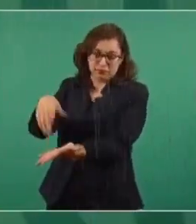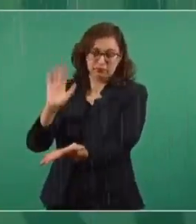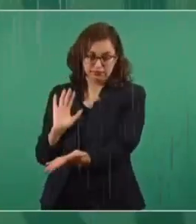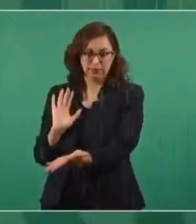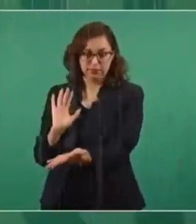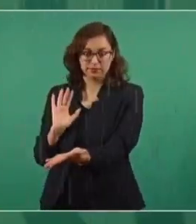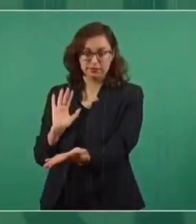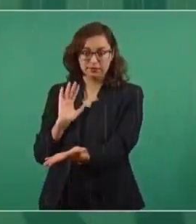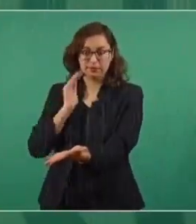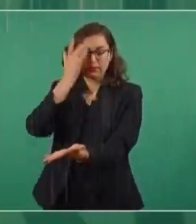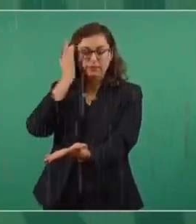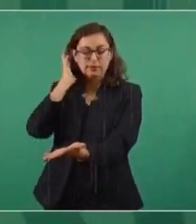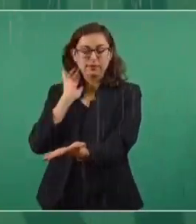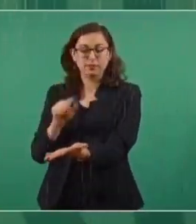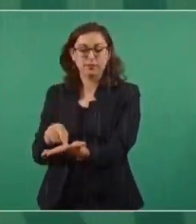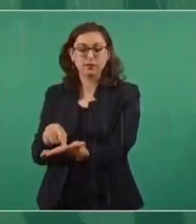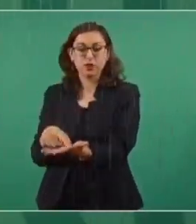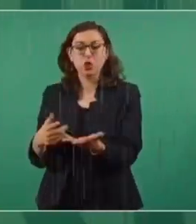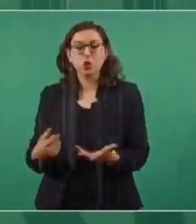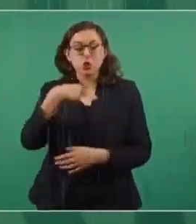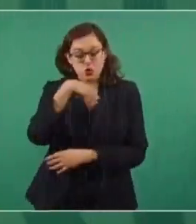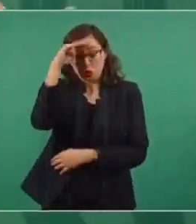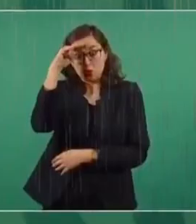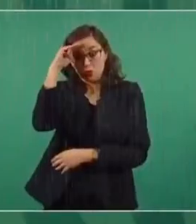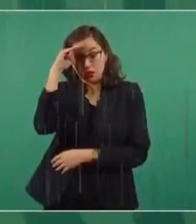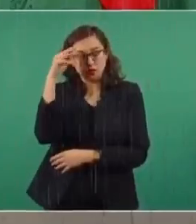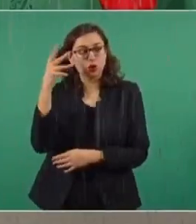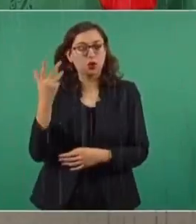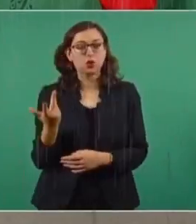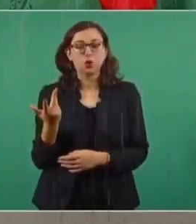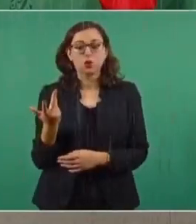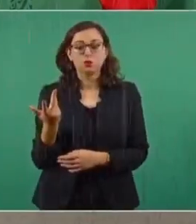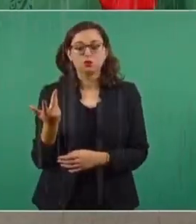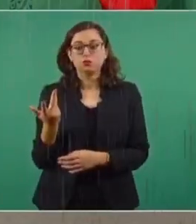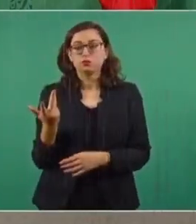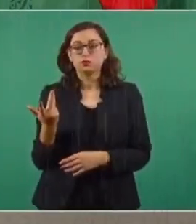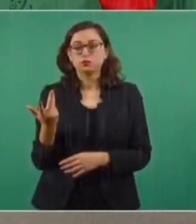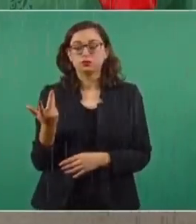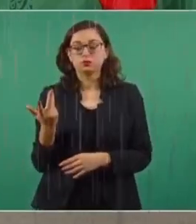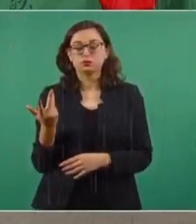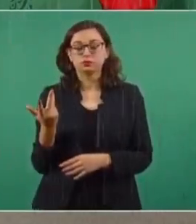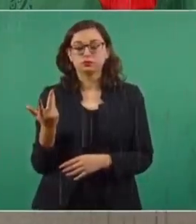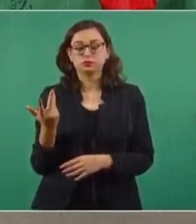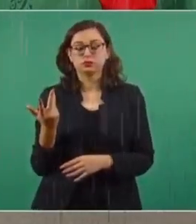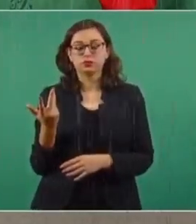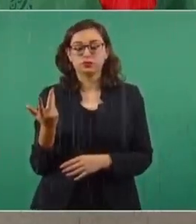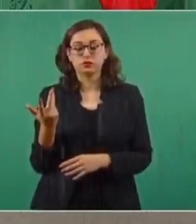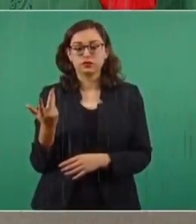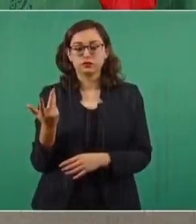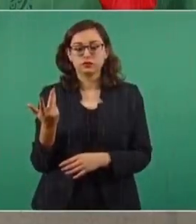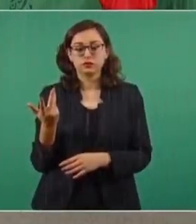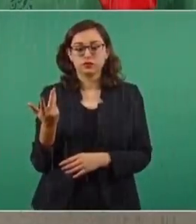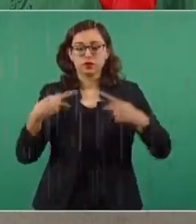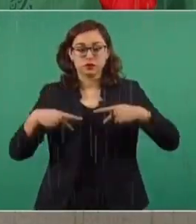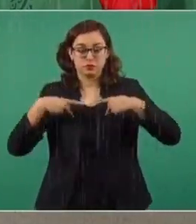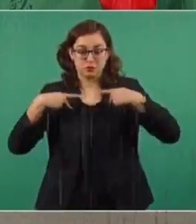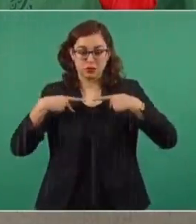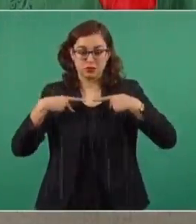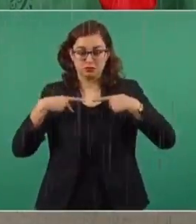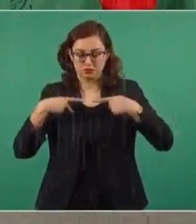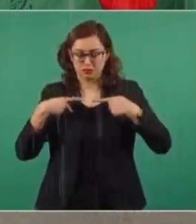no creo yo que nadie actúe consciente de que